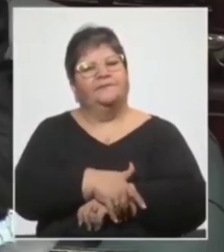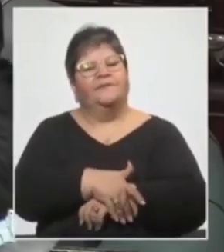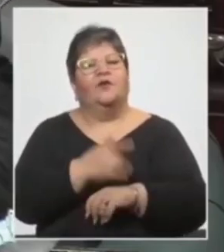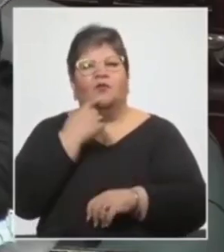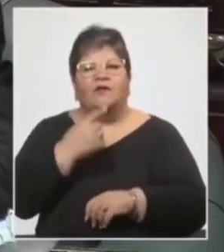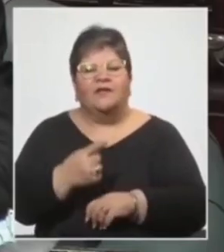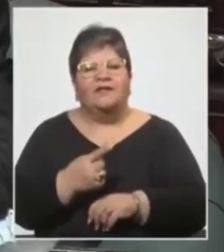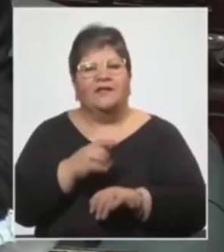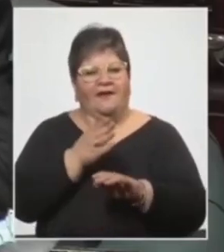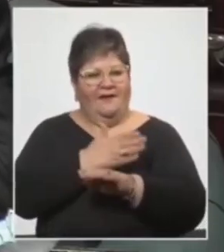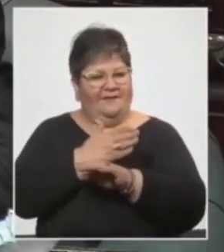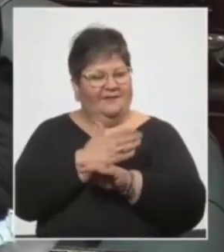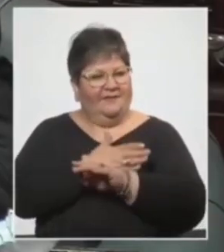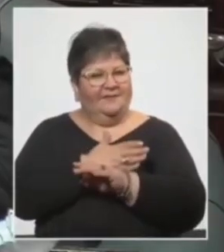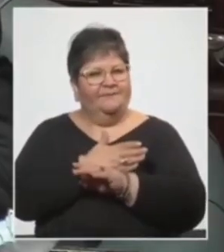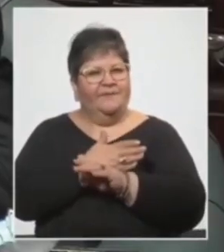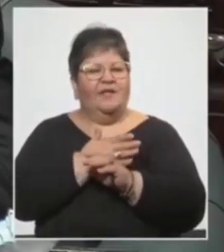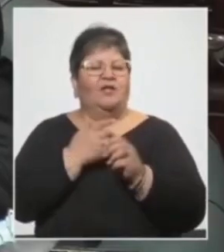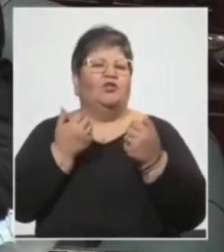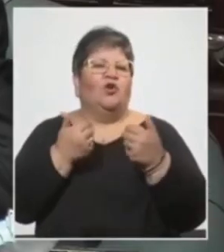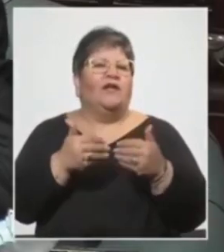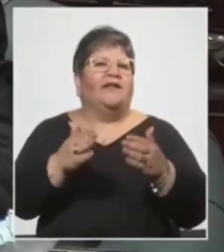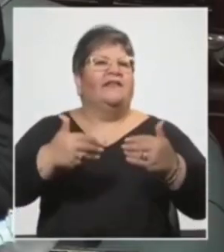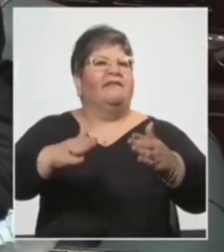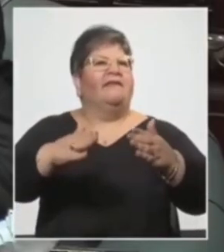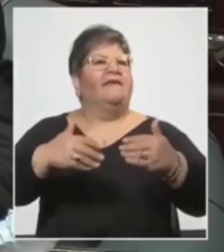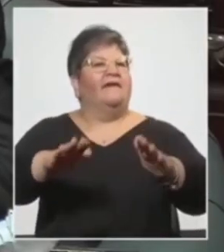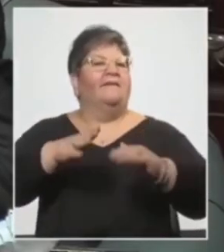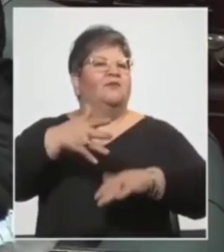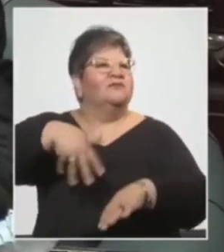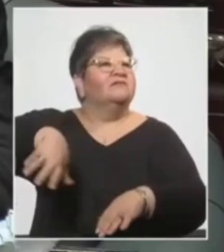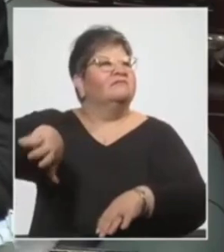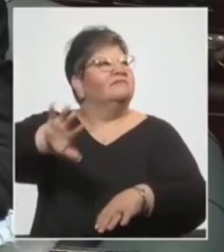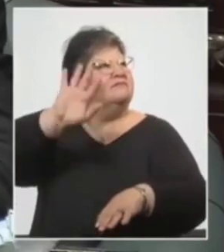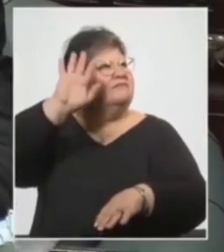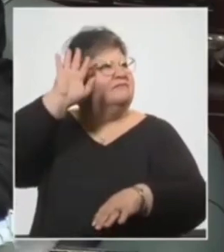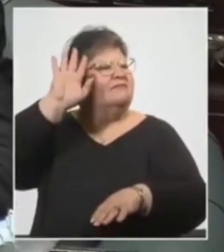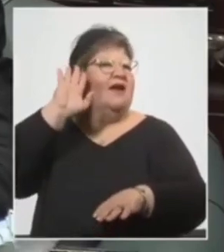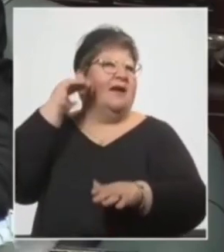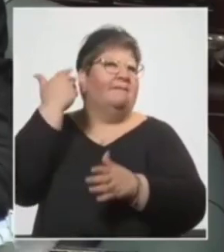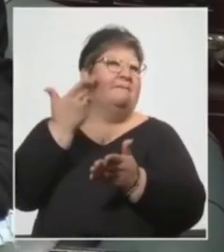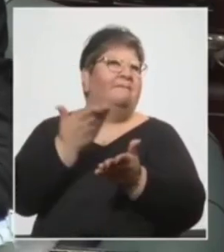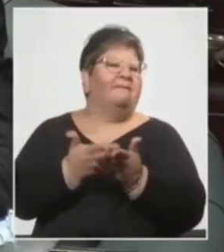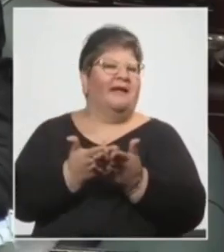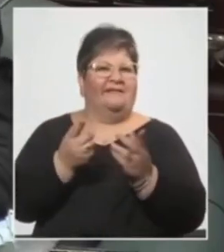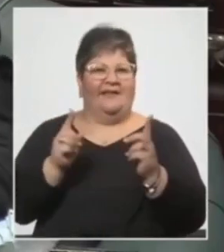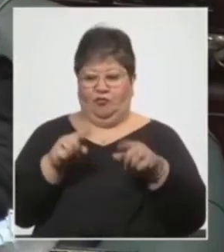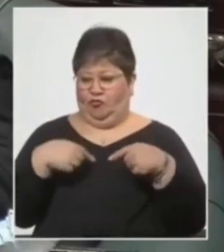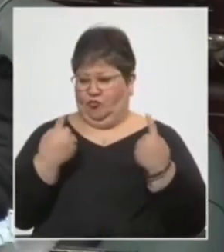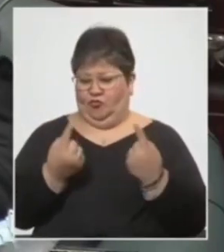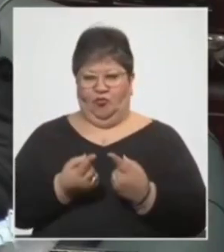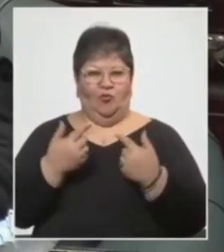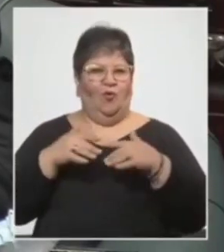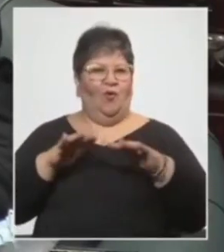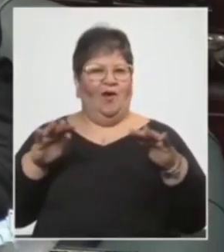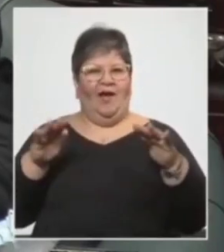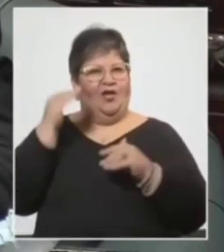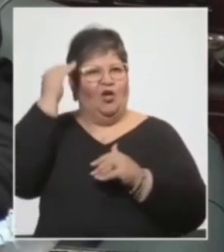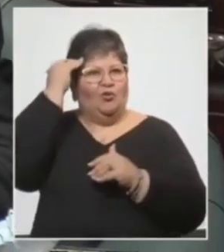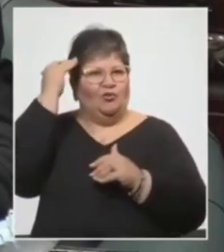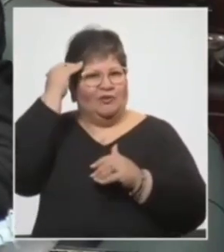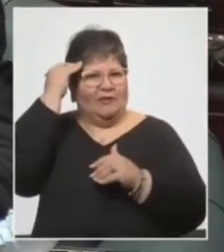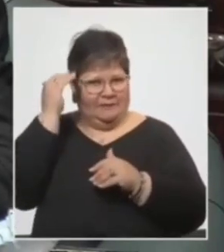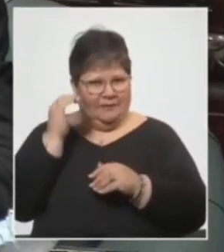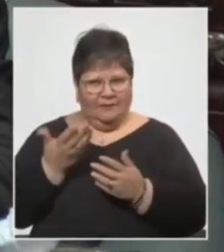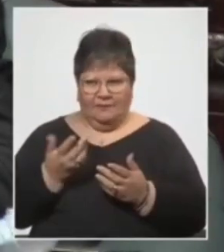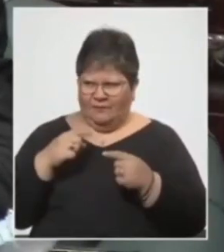principio que no le cedemos el espacio a nadie para plantear que no estamos en la primera línea en cuanto a la conciencia y la preocupación